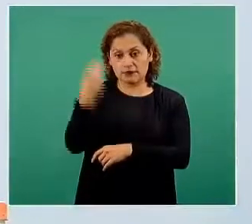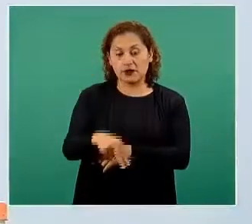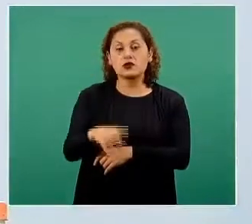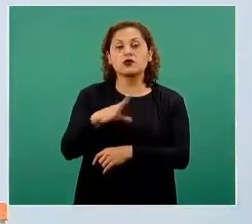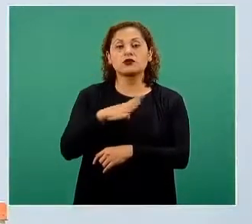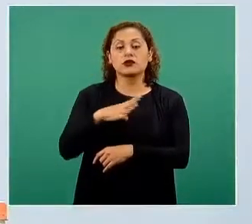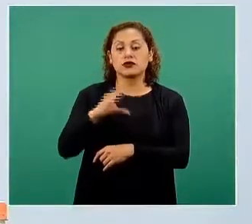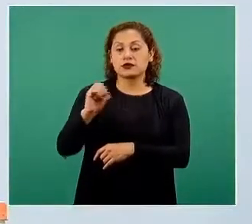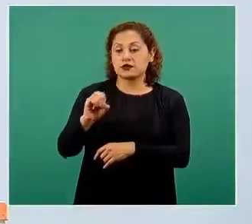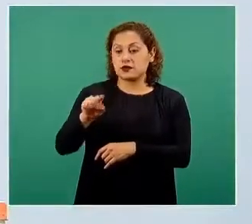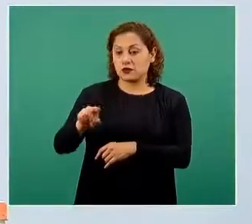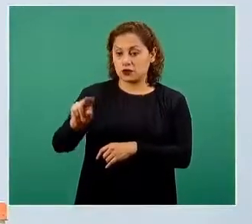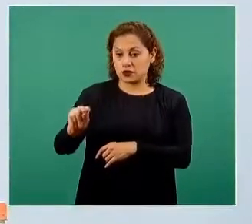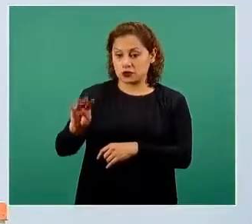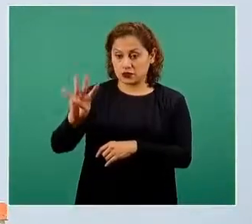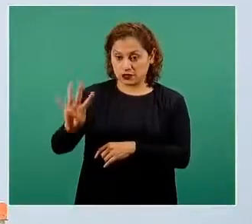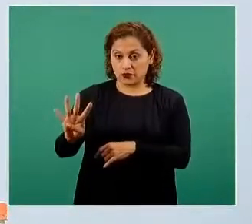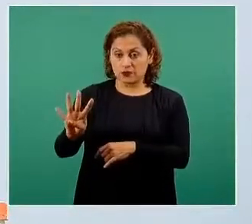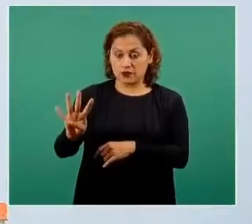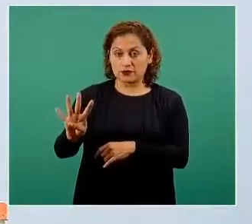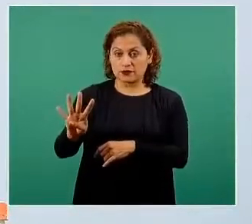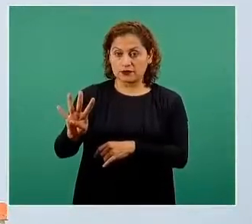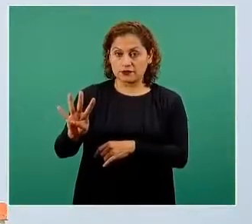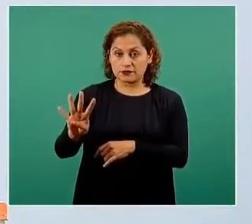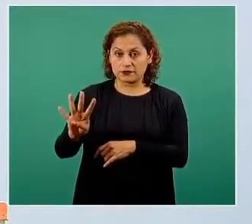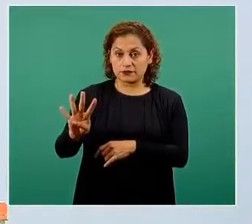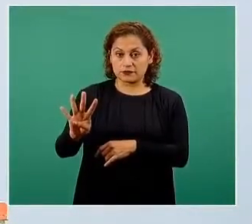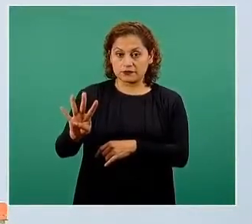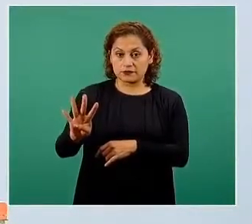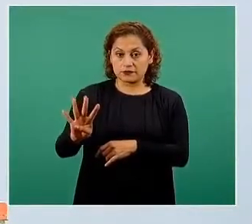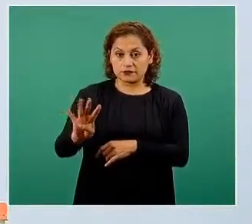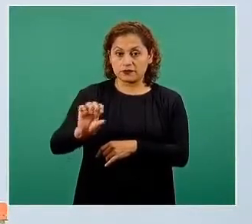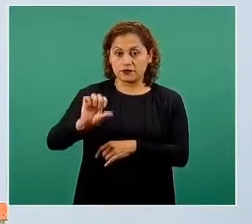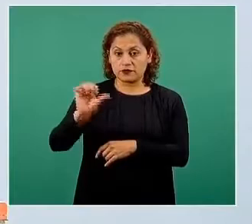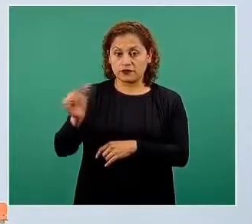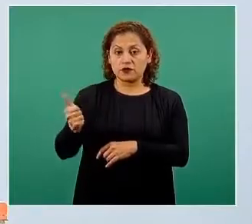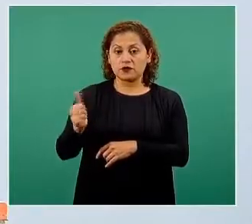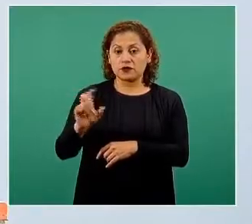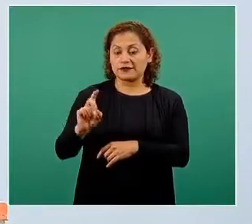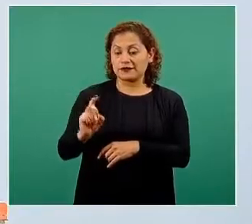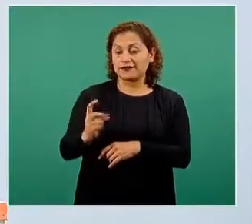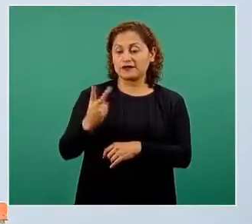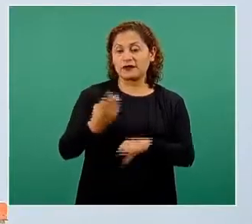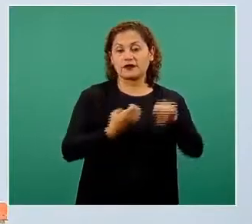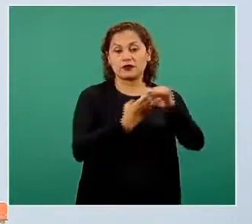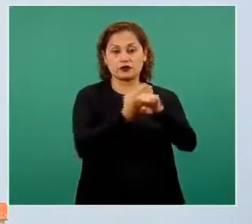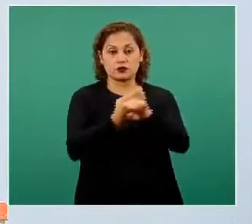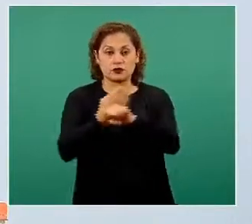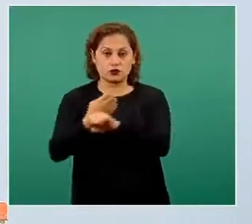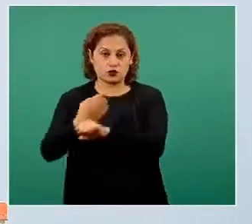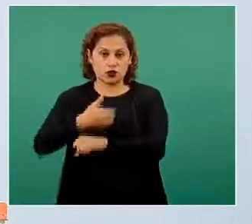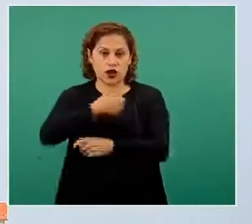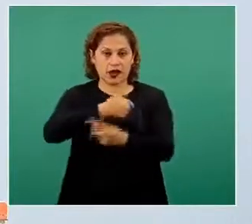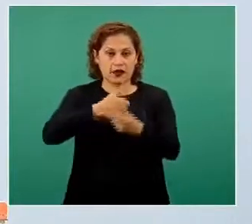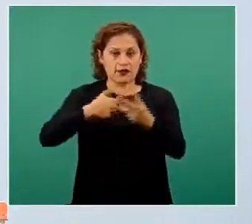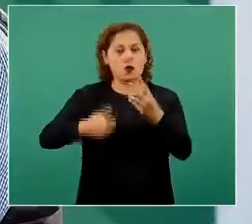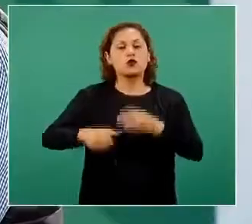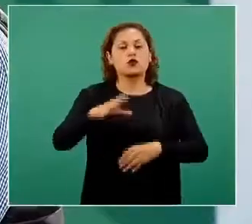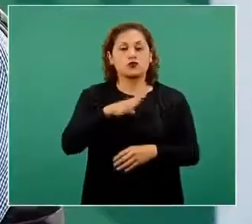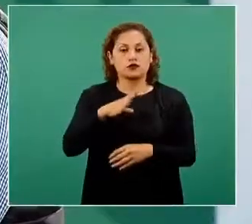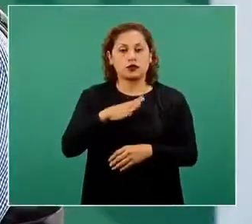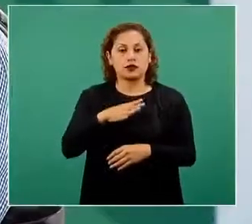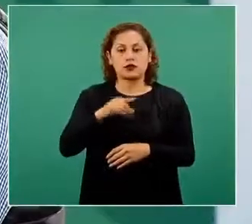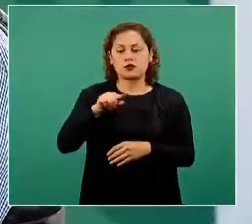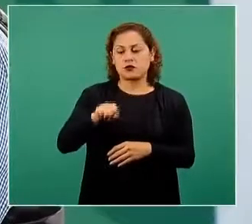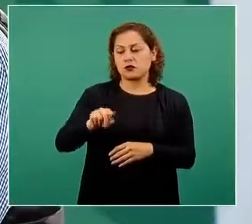.84 y se tiene obviamente los 32 RTSR 0 de cada una de las entidades. ¿Qué quiere decir 0